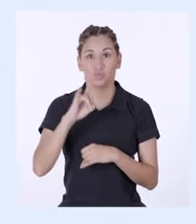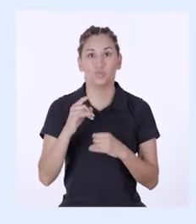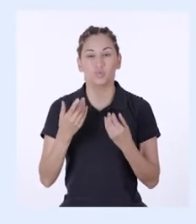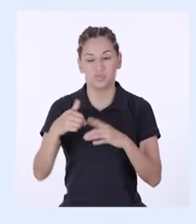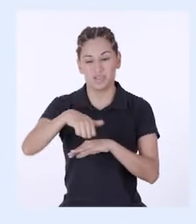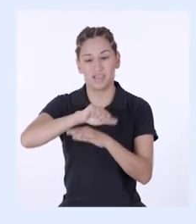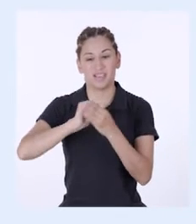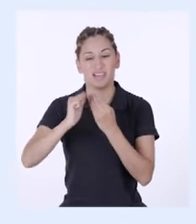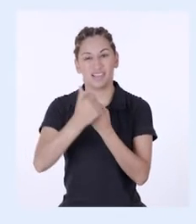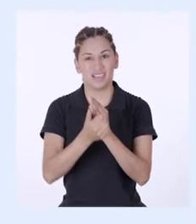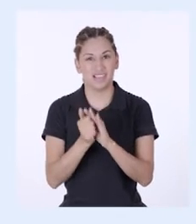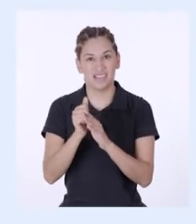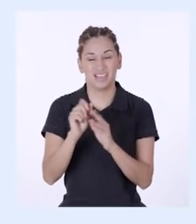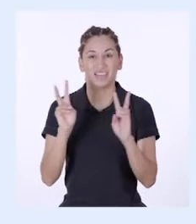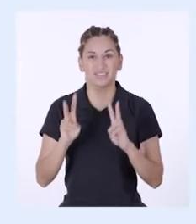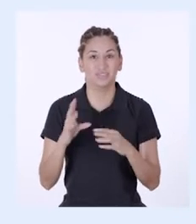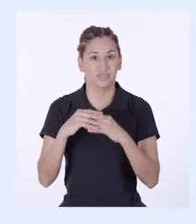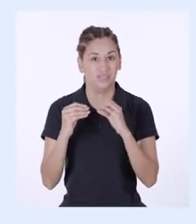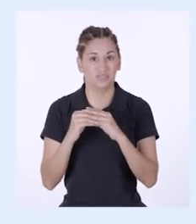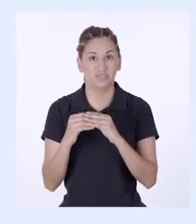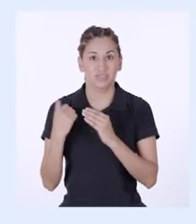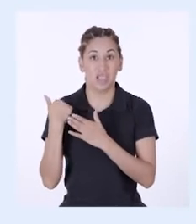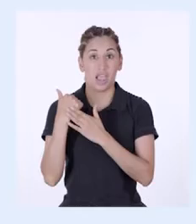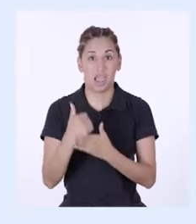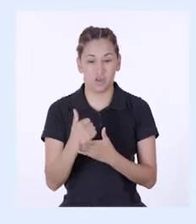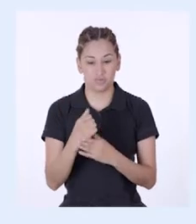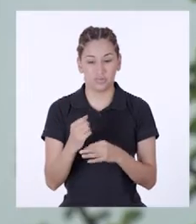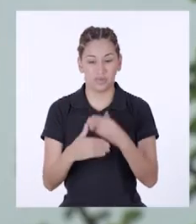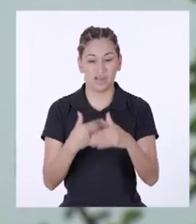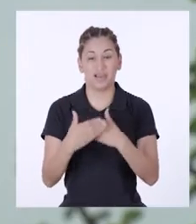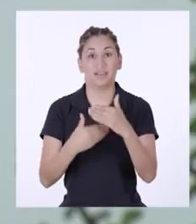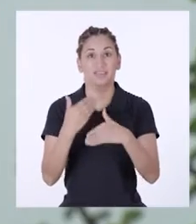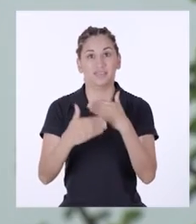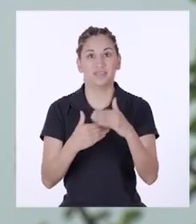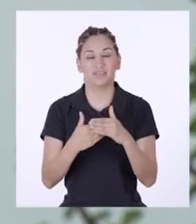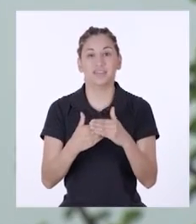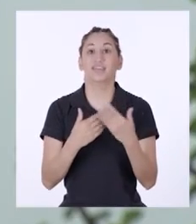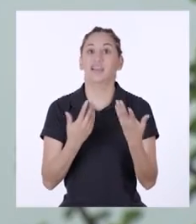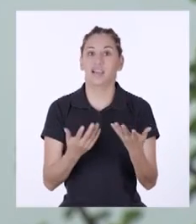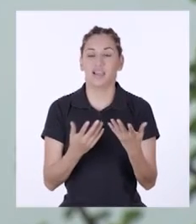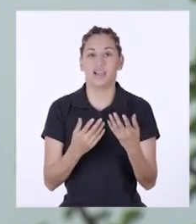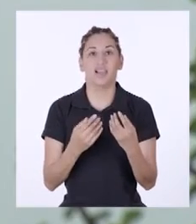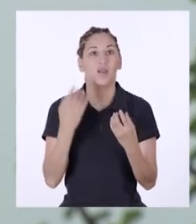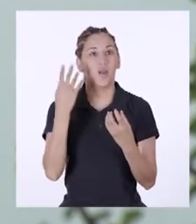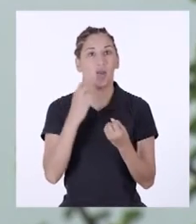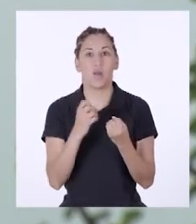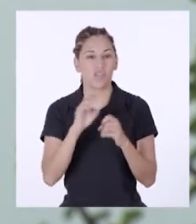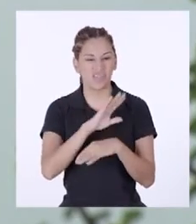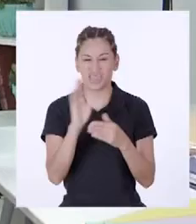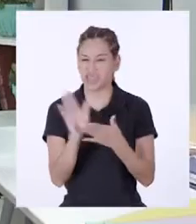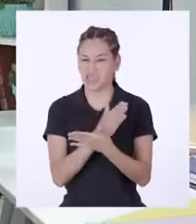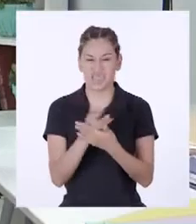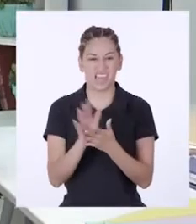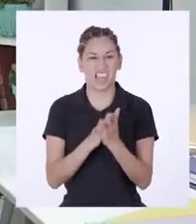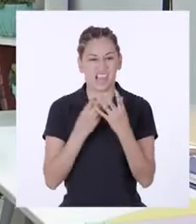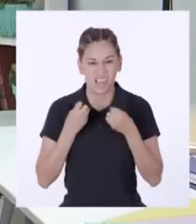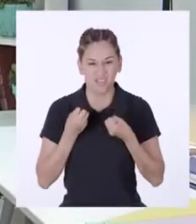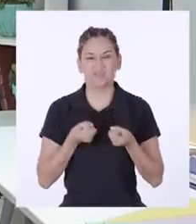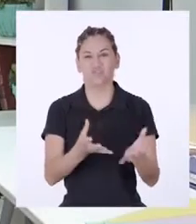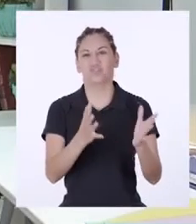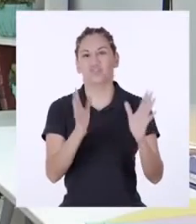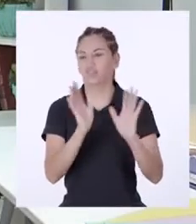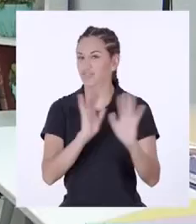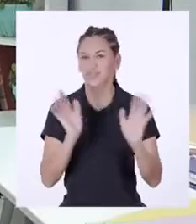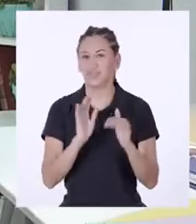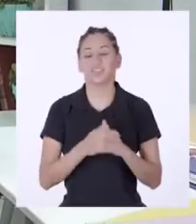la materia orgánica, recuperándola y reciclándola. ¡Que nada se desperdicie! ¡Bien